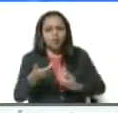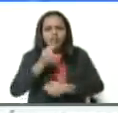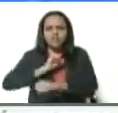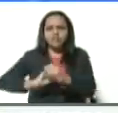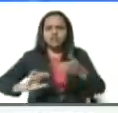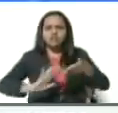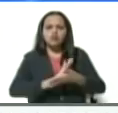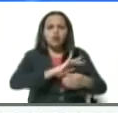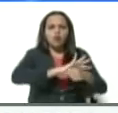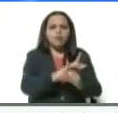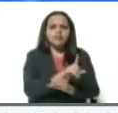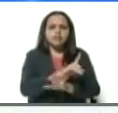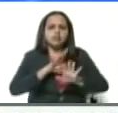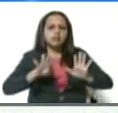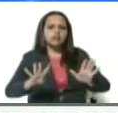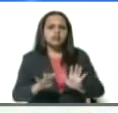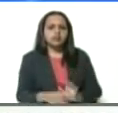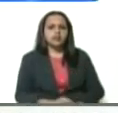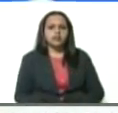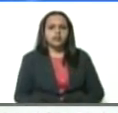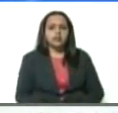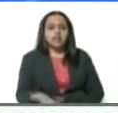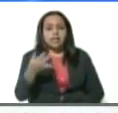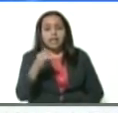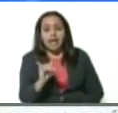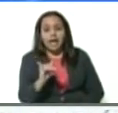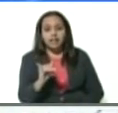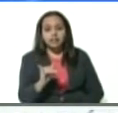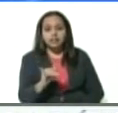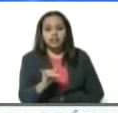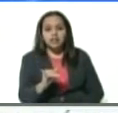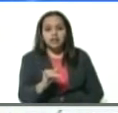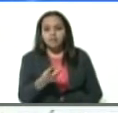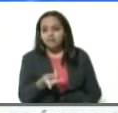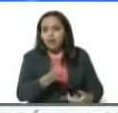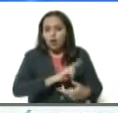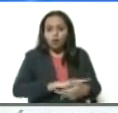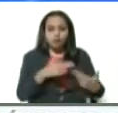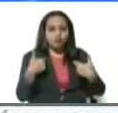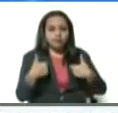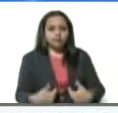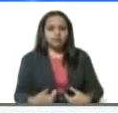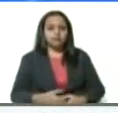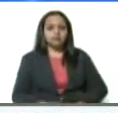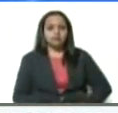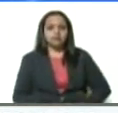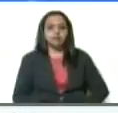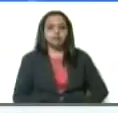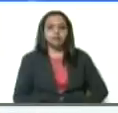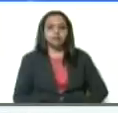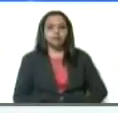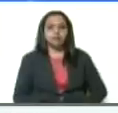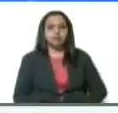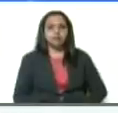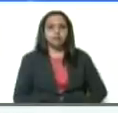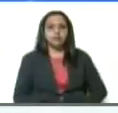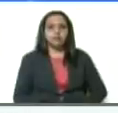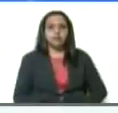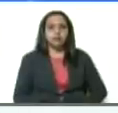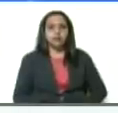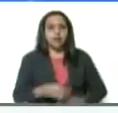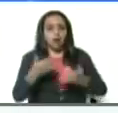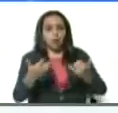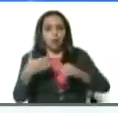contra esta pandemia que está azotando la humanidad, presidente. Bueno, es la situación mundial,